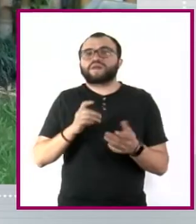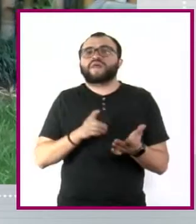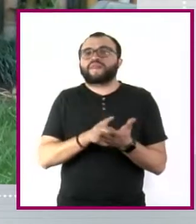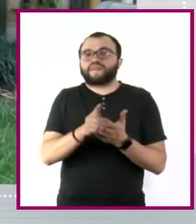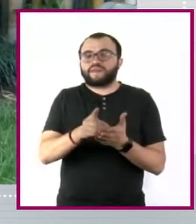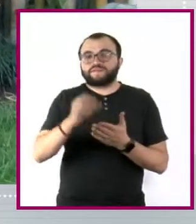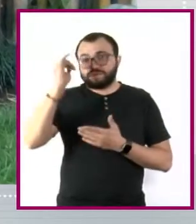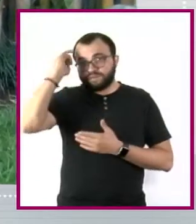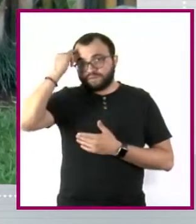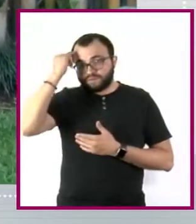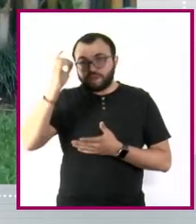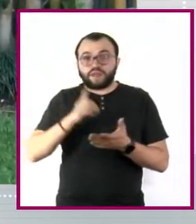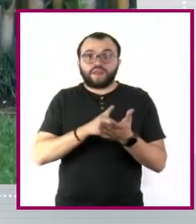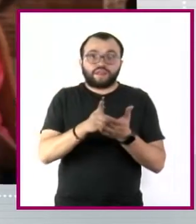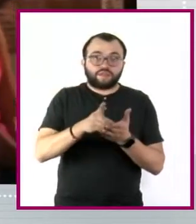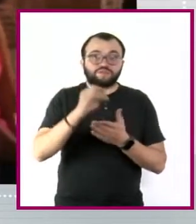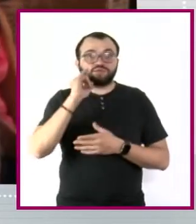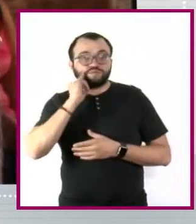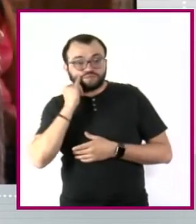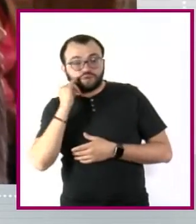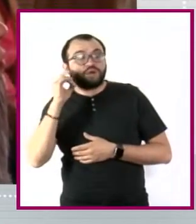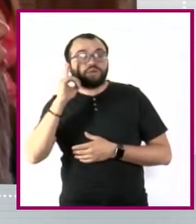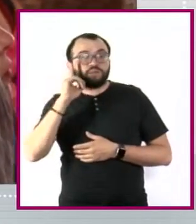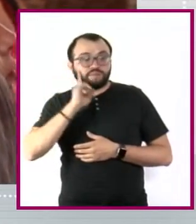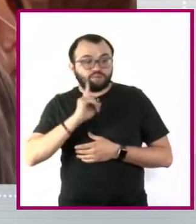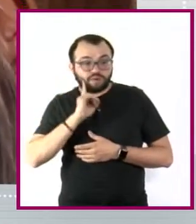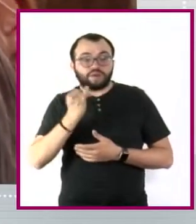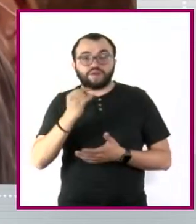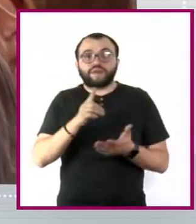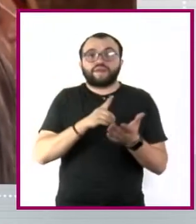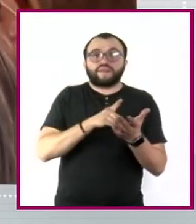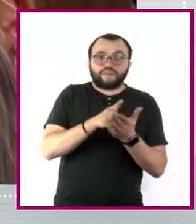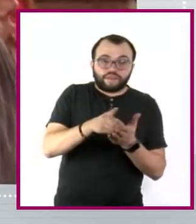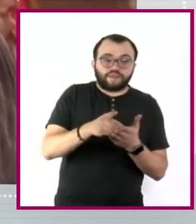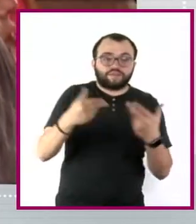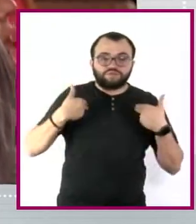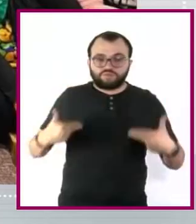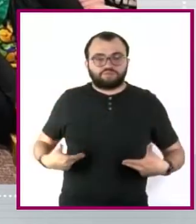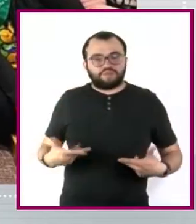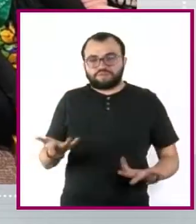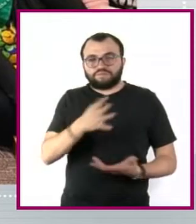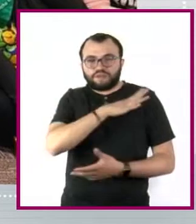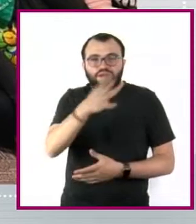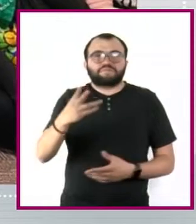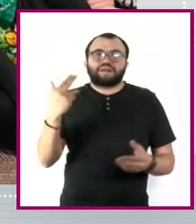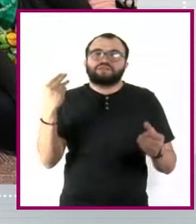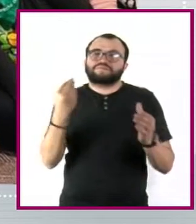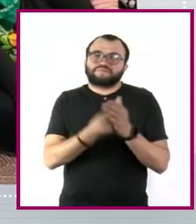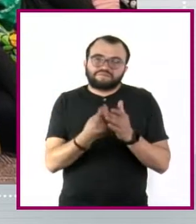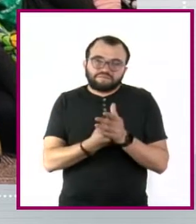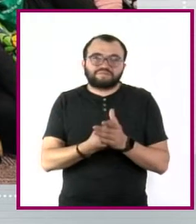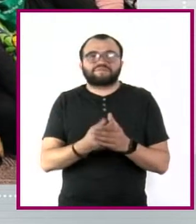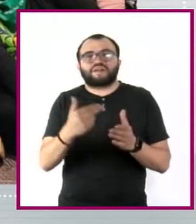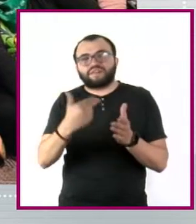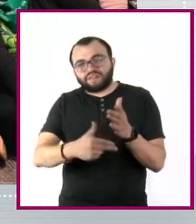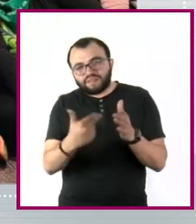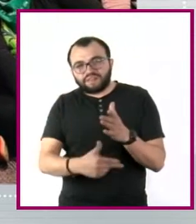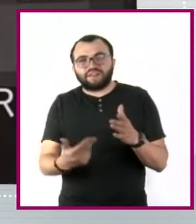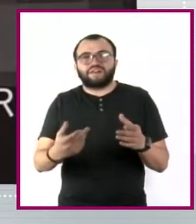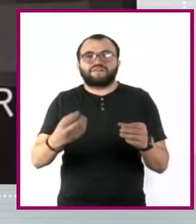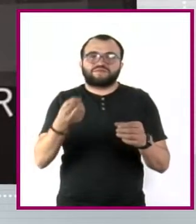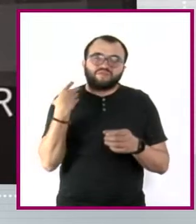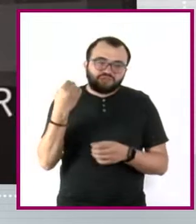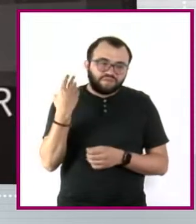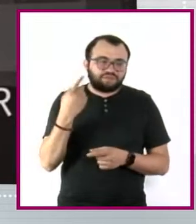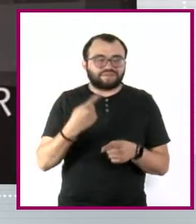derechos indígenas, los derechos de las mujeres y los derechos humanos en general a través de talleres, cursos, conferencias, investigaciones